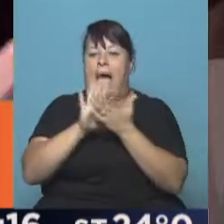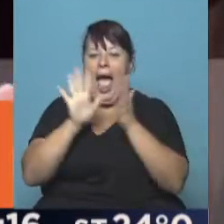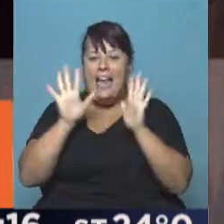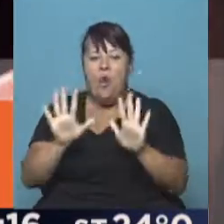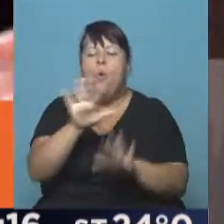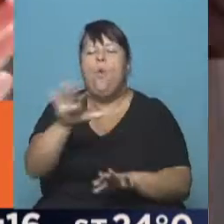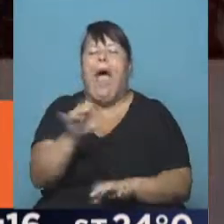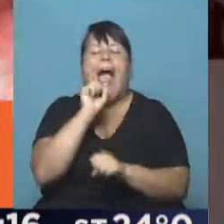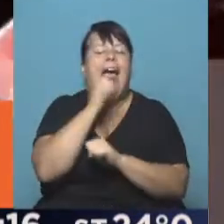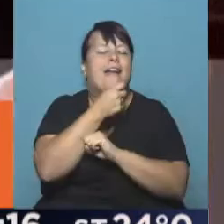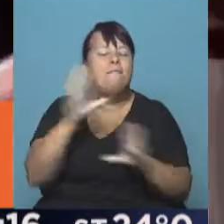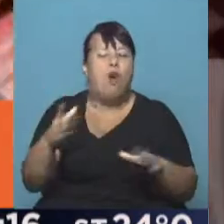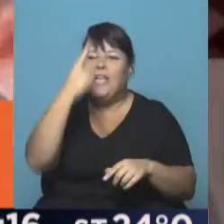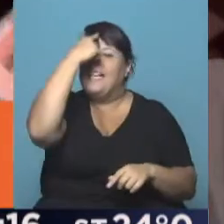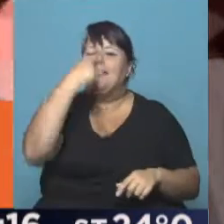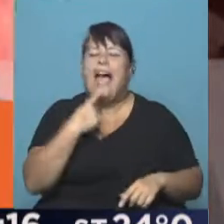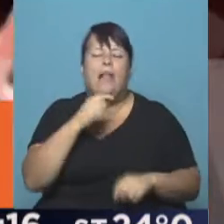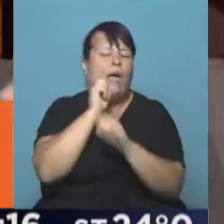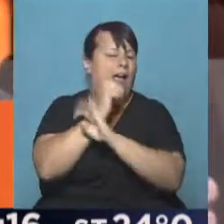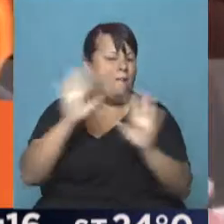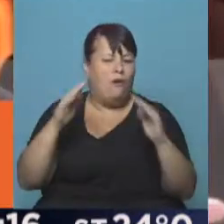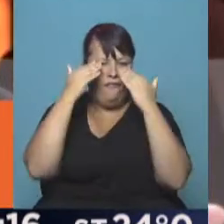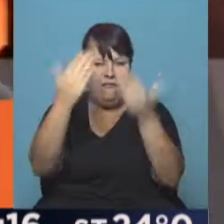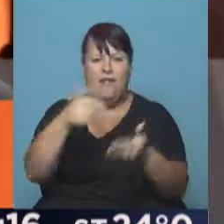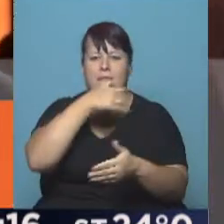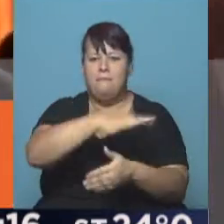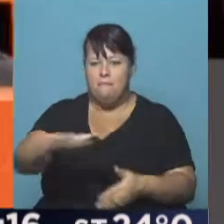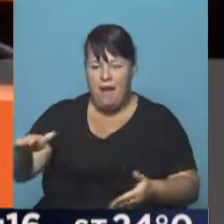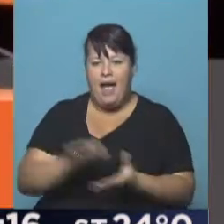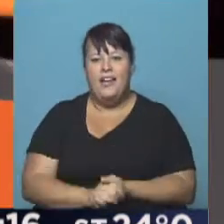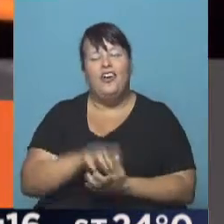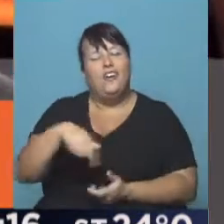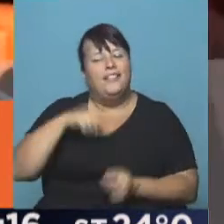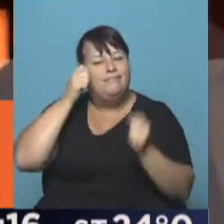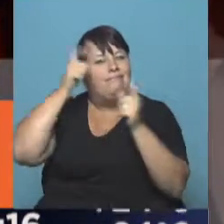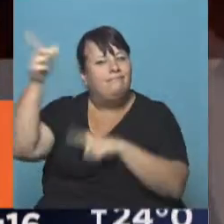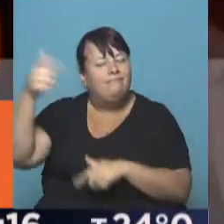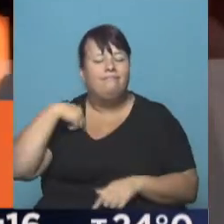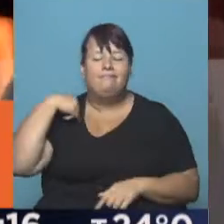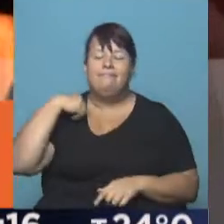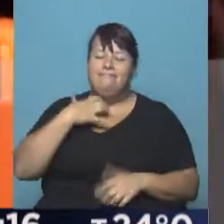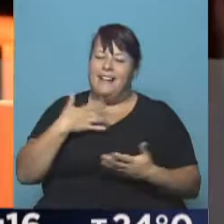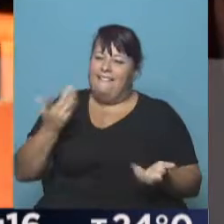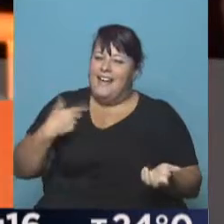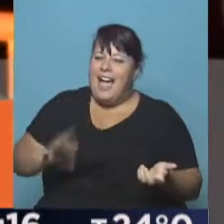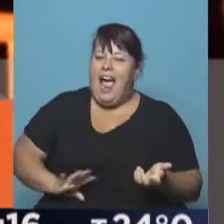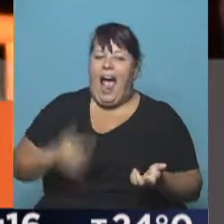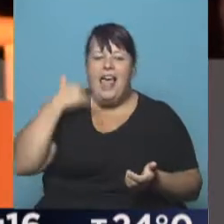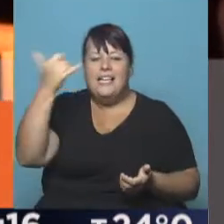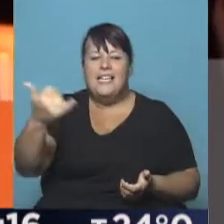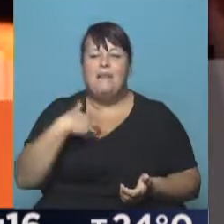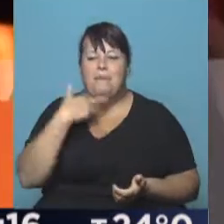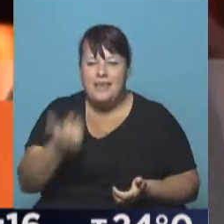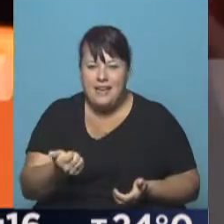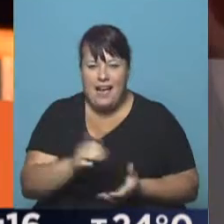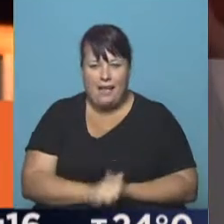maravilloso, en una estatua preciosa que me pusieron frente al mar, y hoy he pensado, y en un momento me dieron muchas ganas de hablar con mi hija,